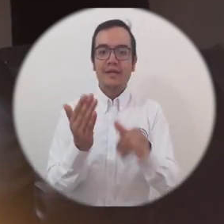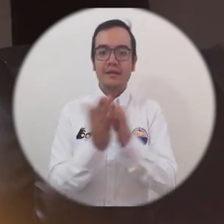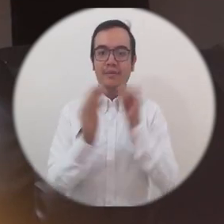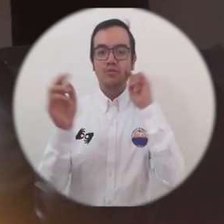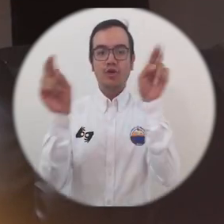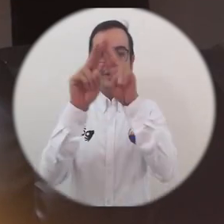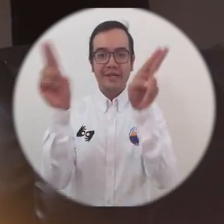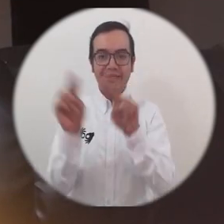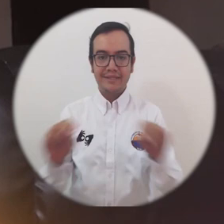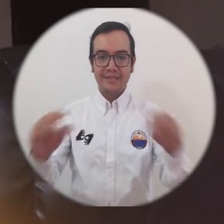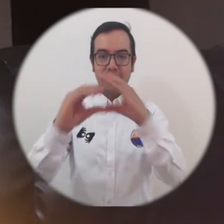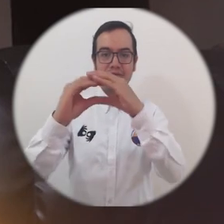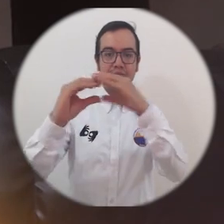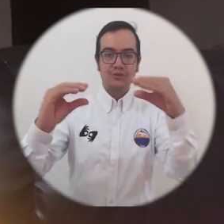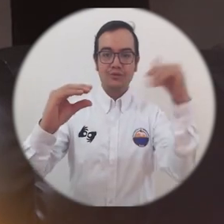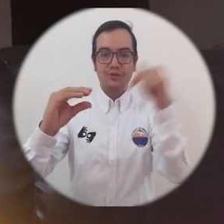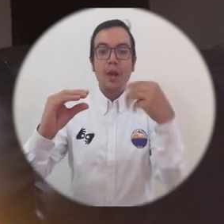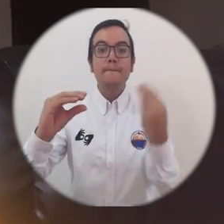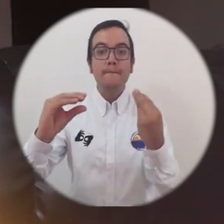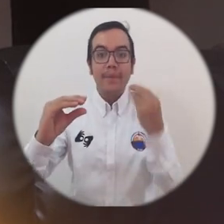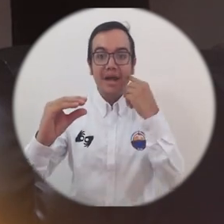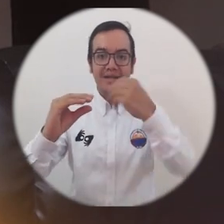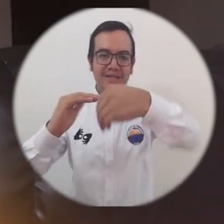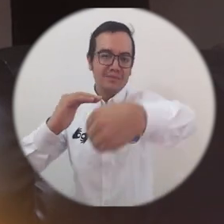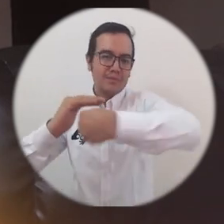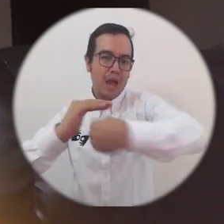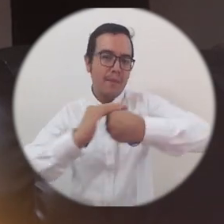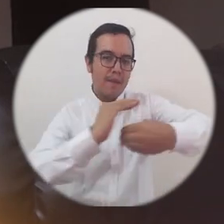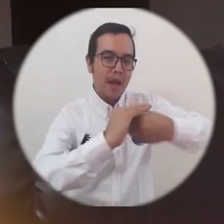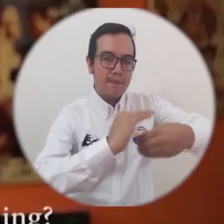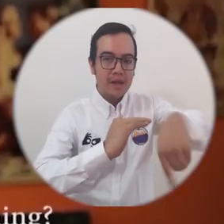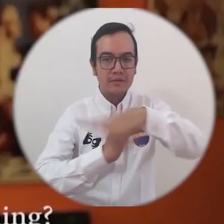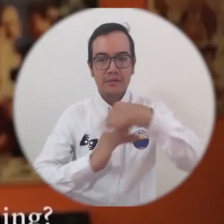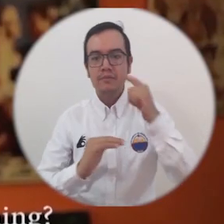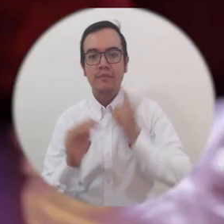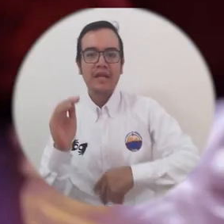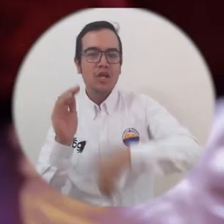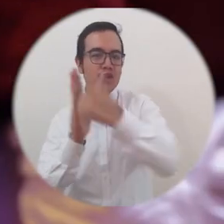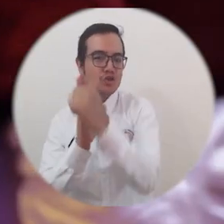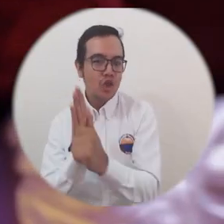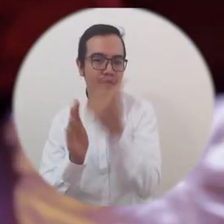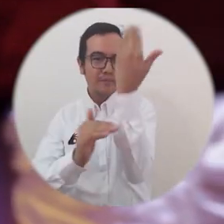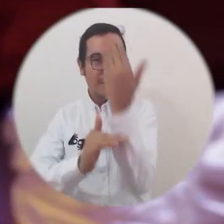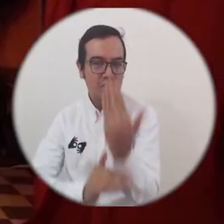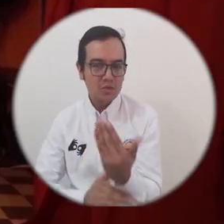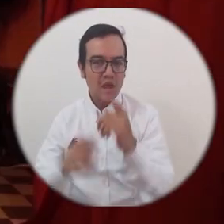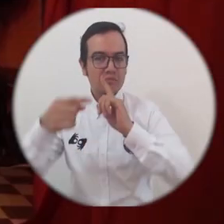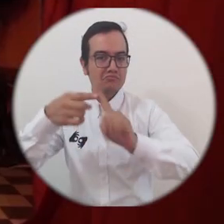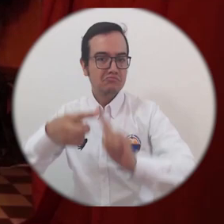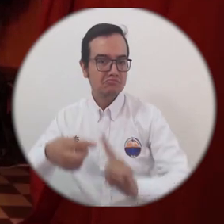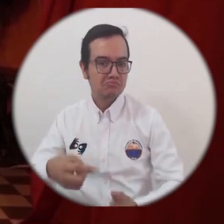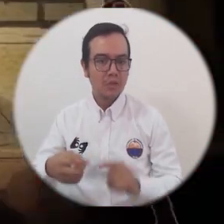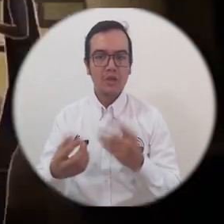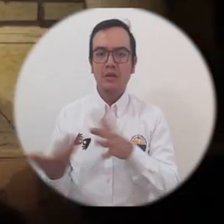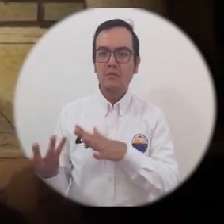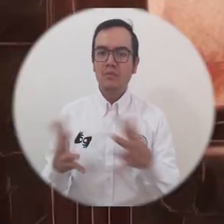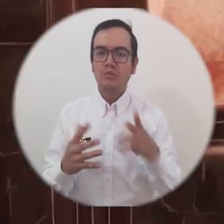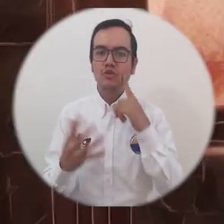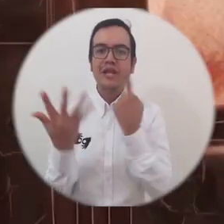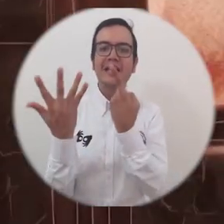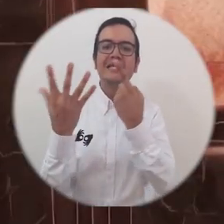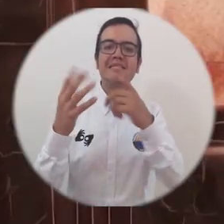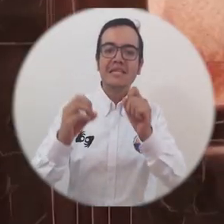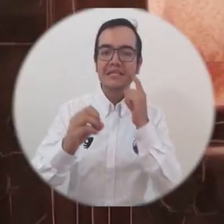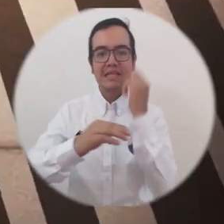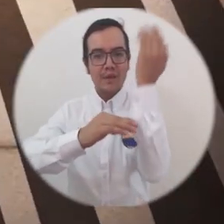conozca, pueda consumir los diferentes contenidos que se encuentran en ella. Van a encontrar alrededor de unas 60